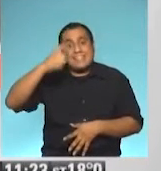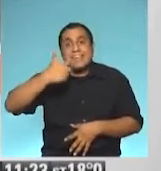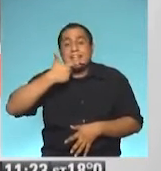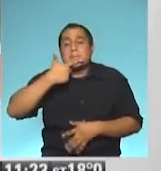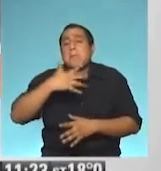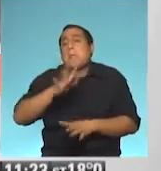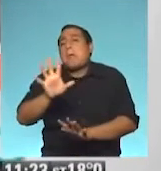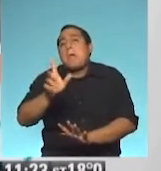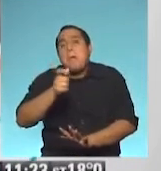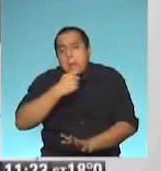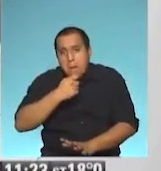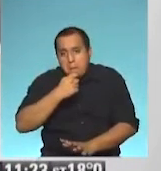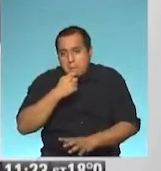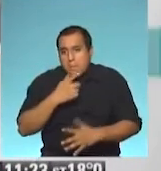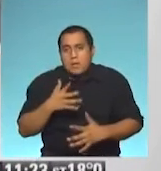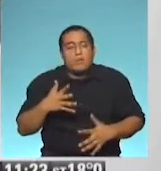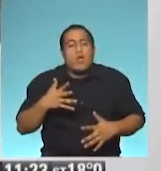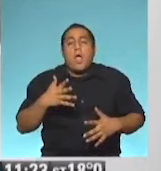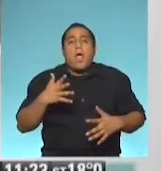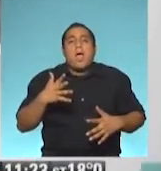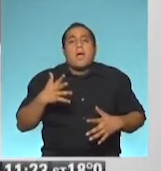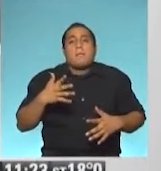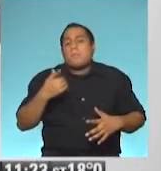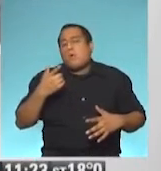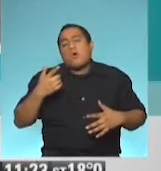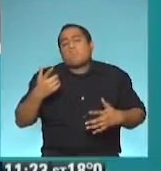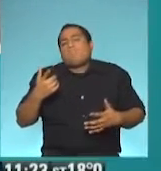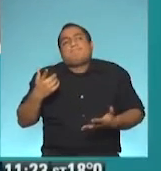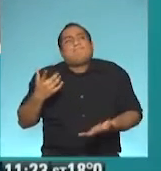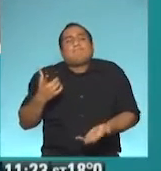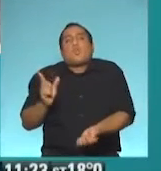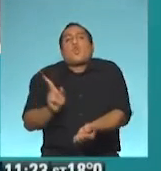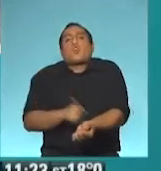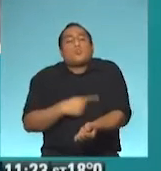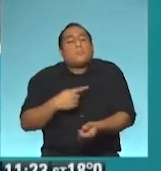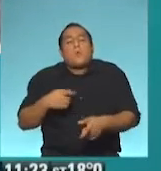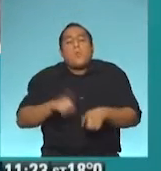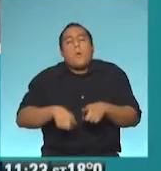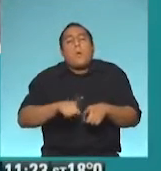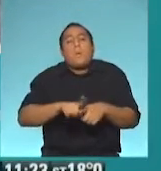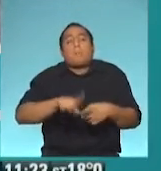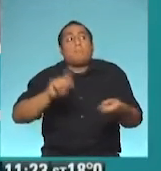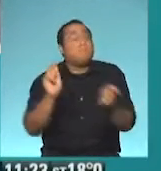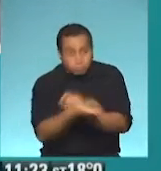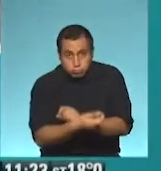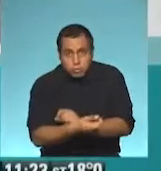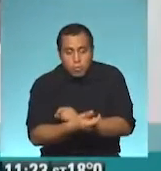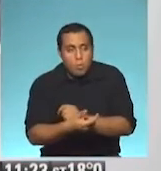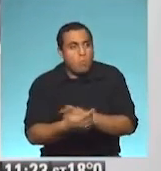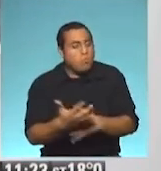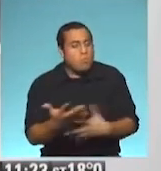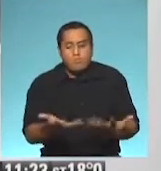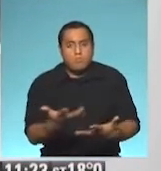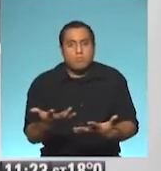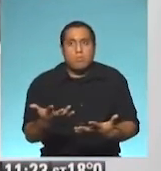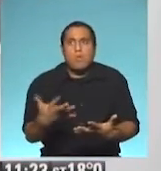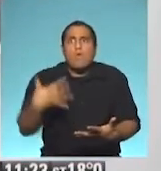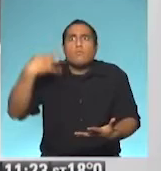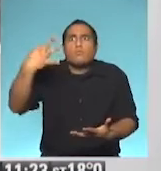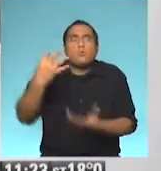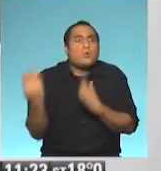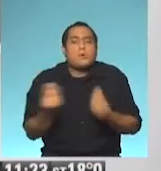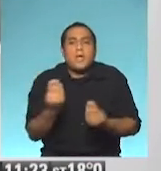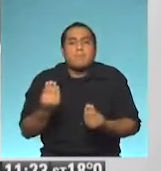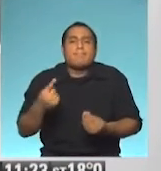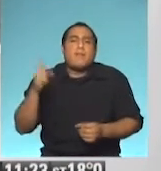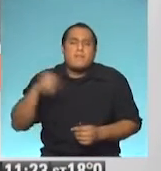en algún punto algo de lo cotidiano. Bueno, esta situación de incertidumbre en la que estamos, digo, en algún